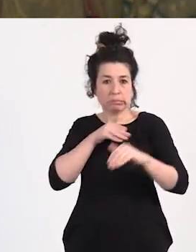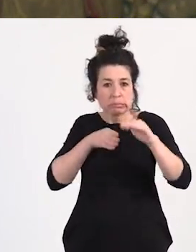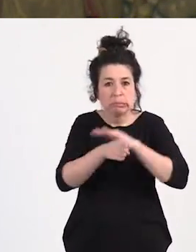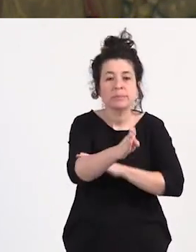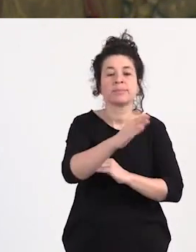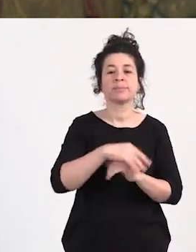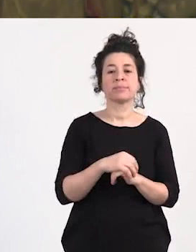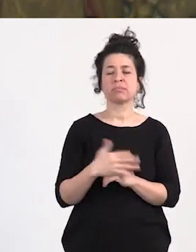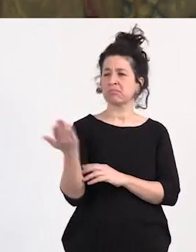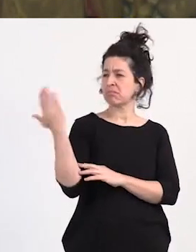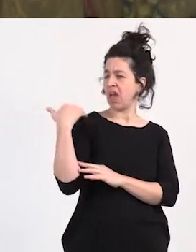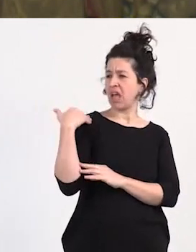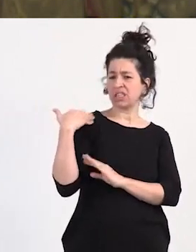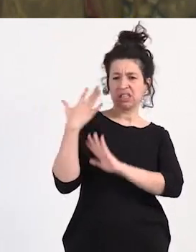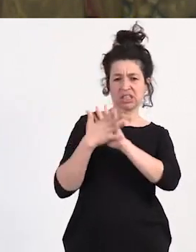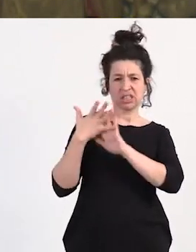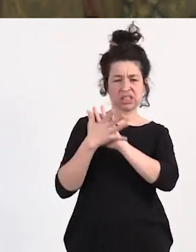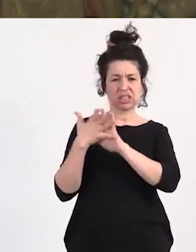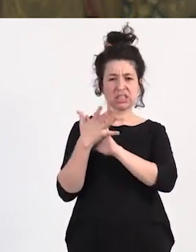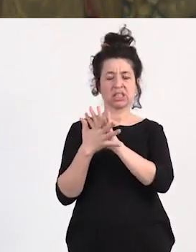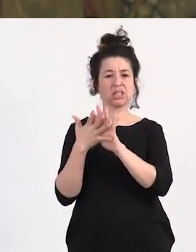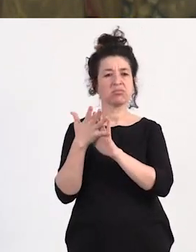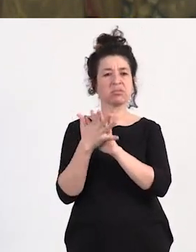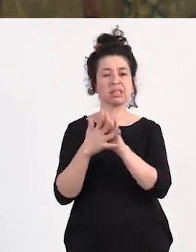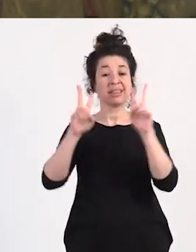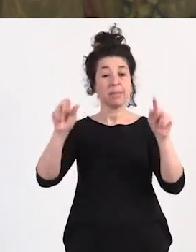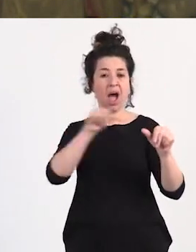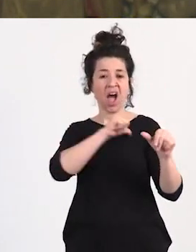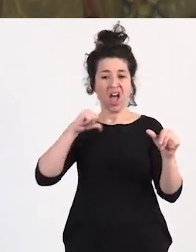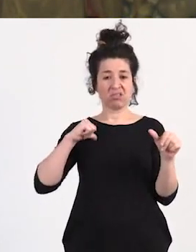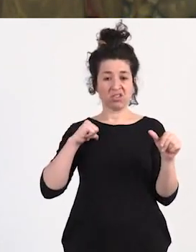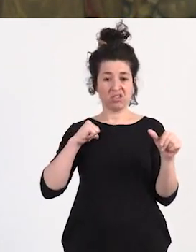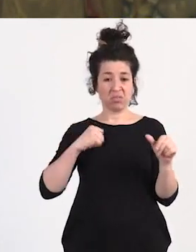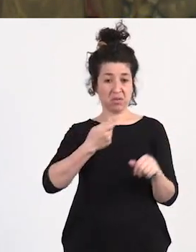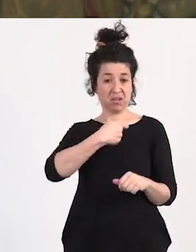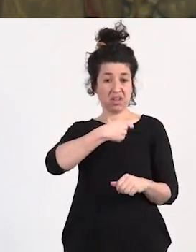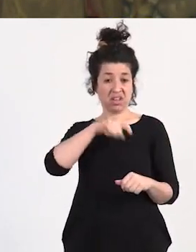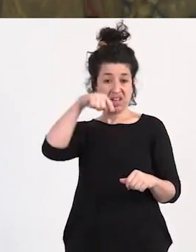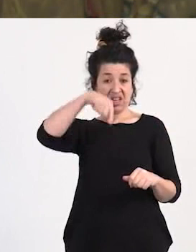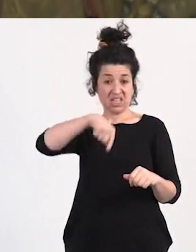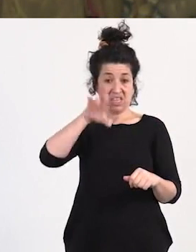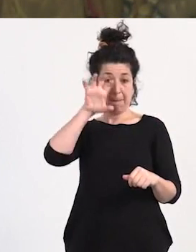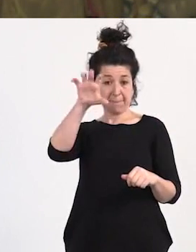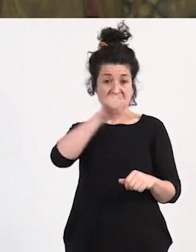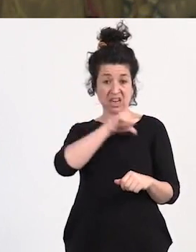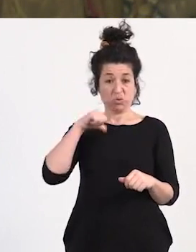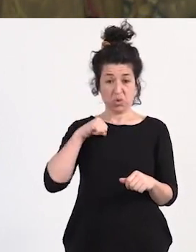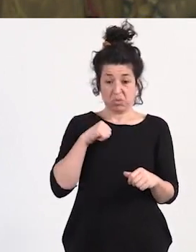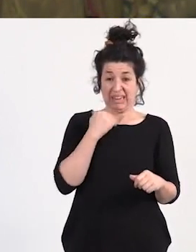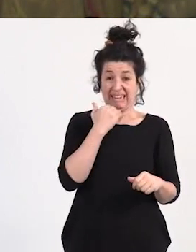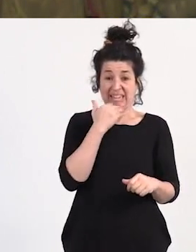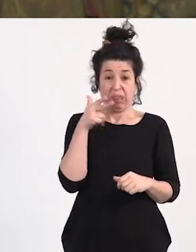antes habían comentado sobre la ser autónomas los autónomos de este país no tienen prácticamente ningún derecho